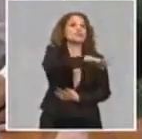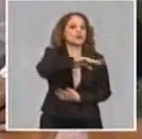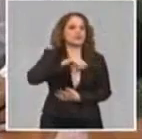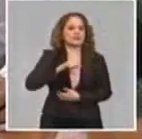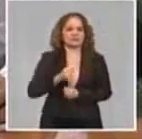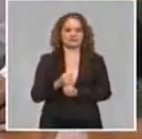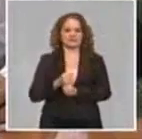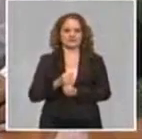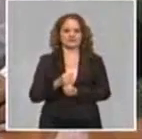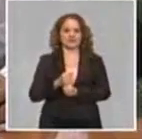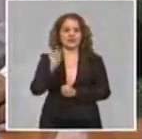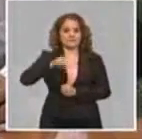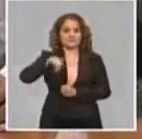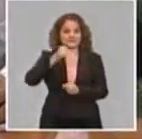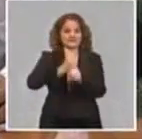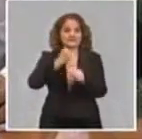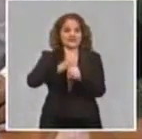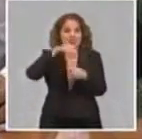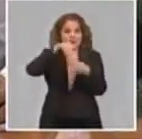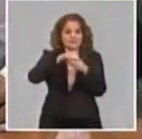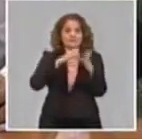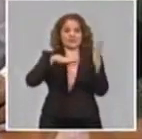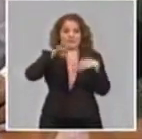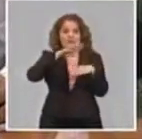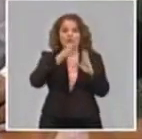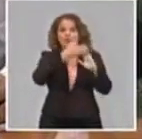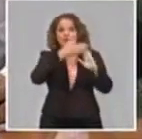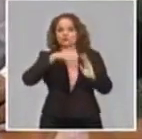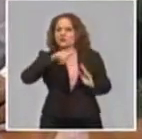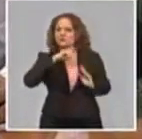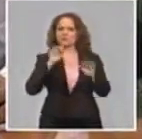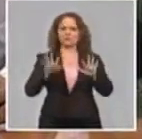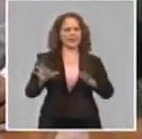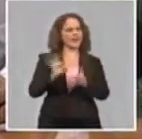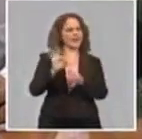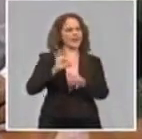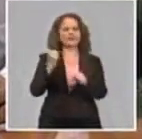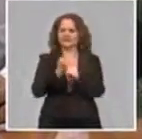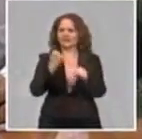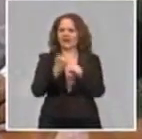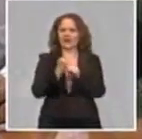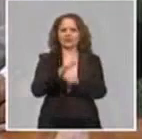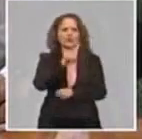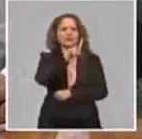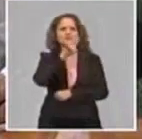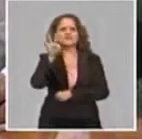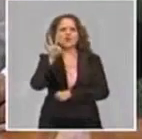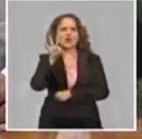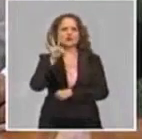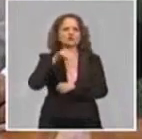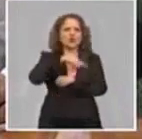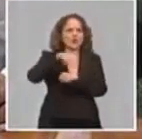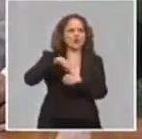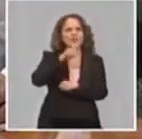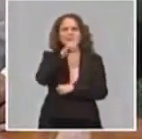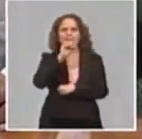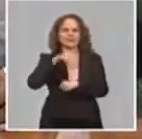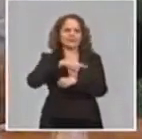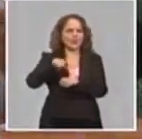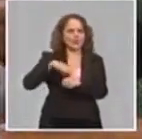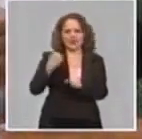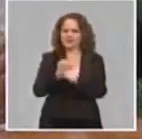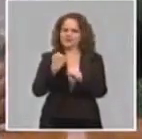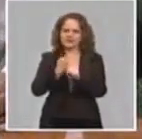cubanos no dejaron de trabajar, inclusive jornadas largas, hasta 18 y 20 horas, para poder entregar en tiempo el